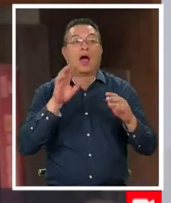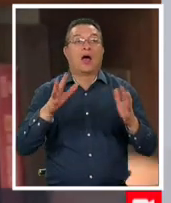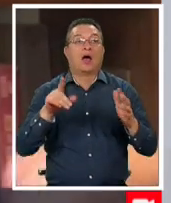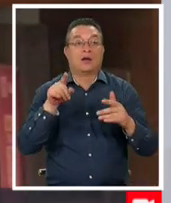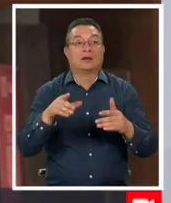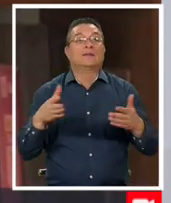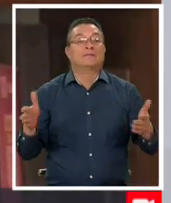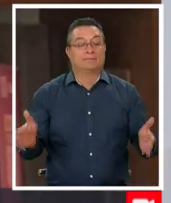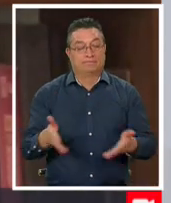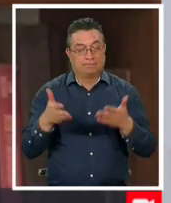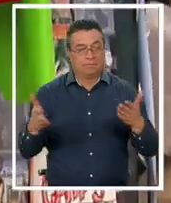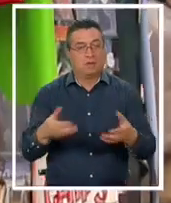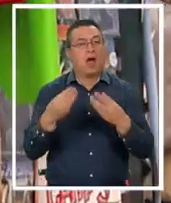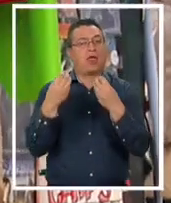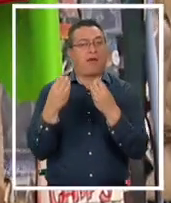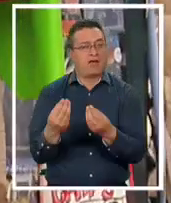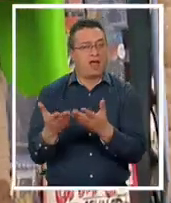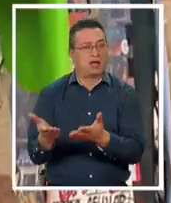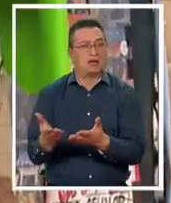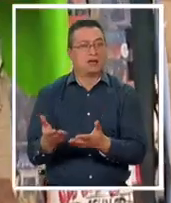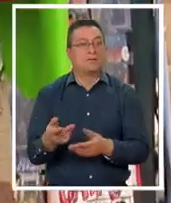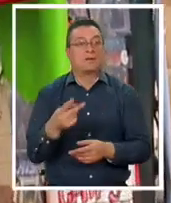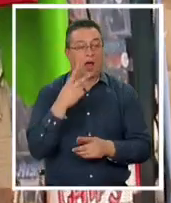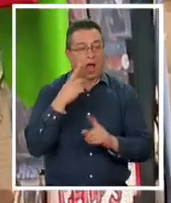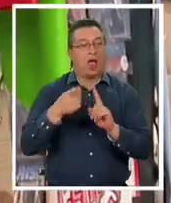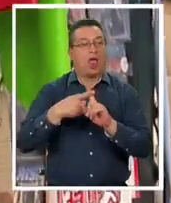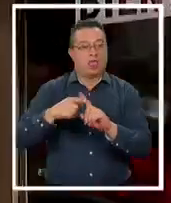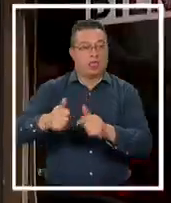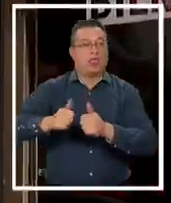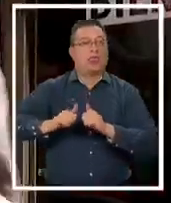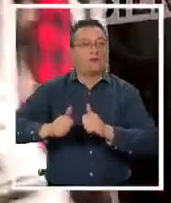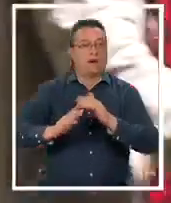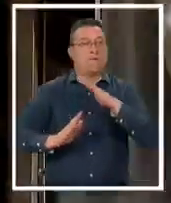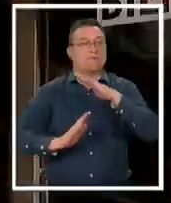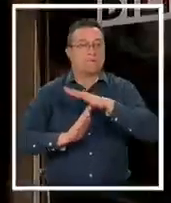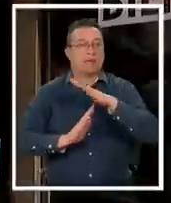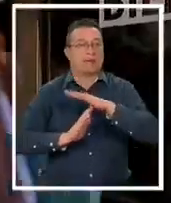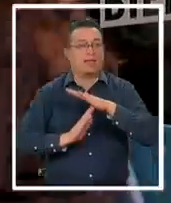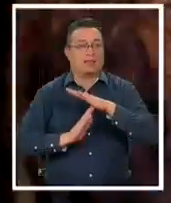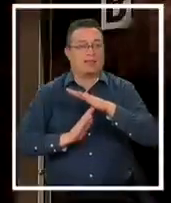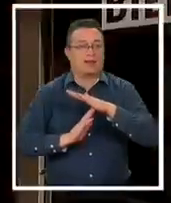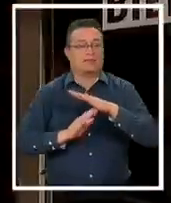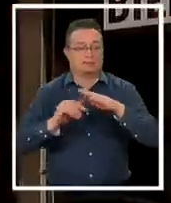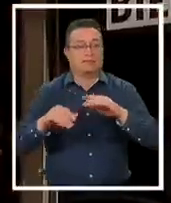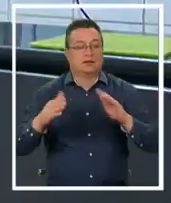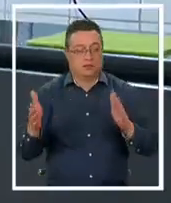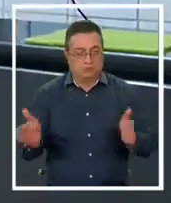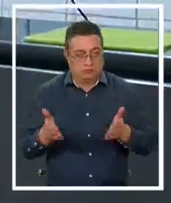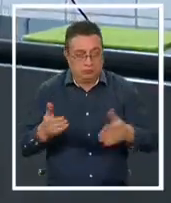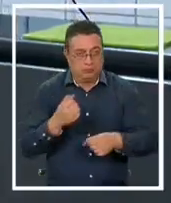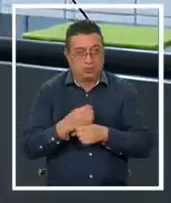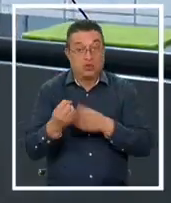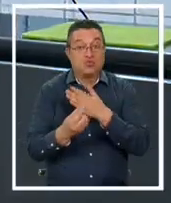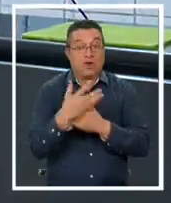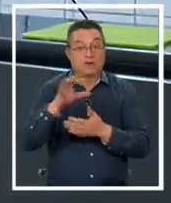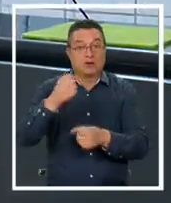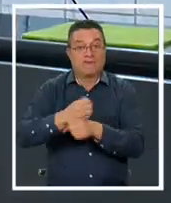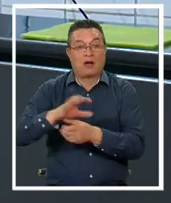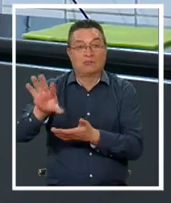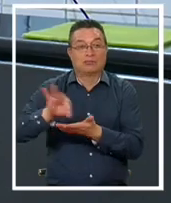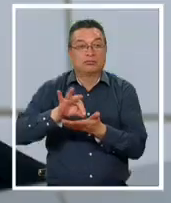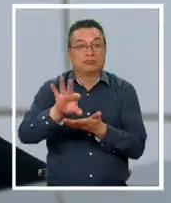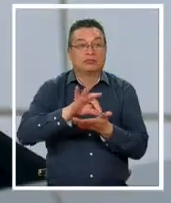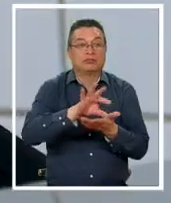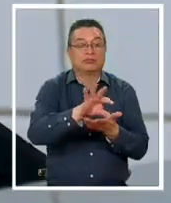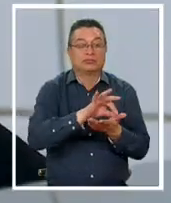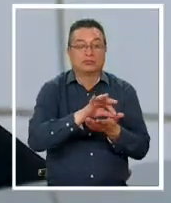como los incentivos correctos. Pero hay desafíos pendientes. En paralelo a la recuperación, nuevos trabajadores han sumado al mercado